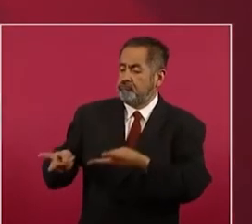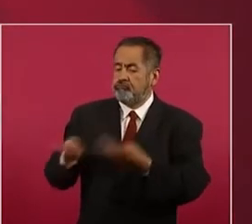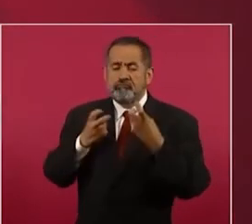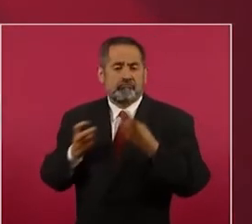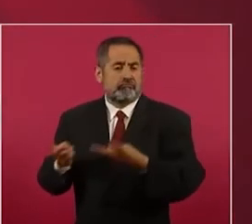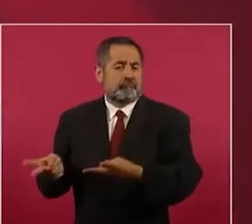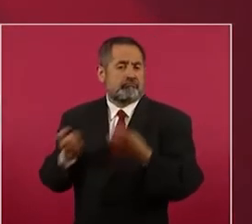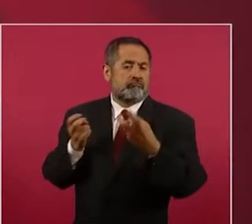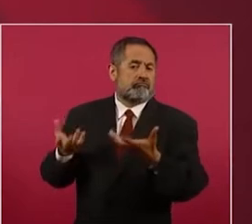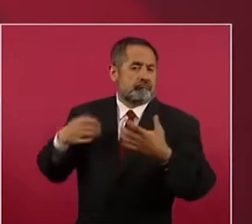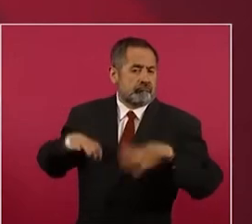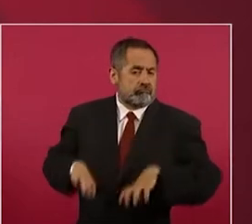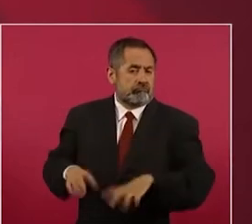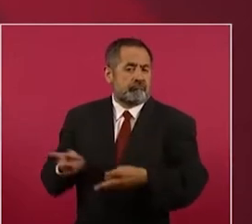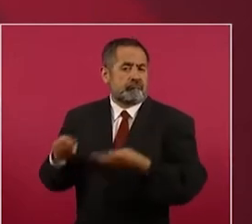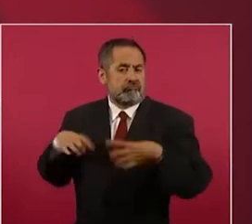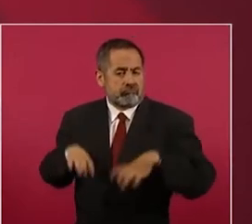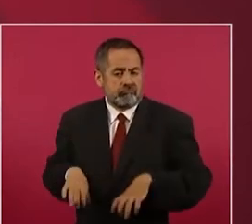para robar